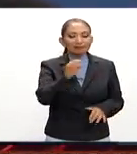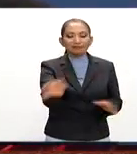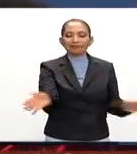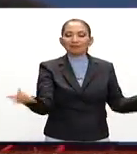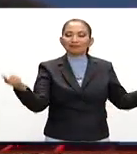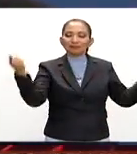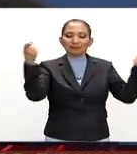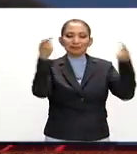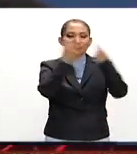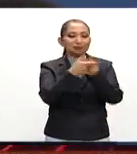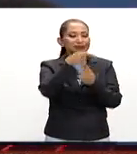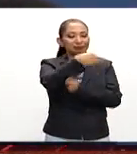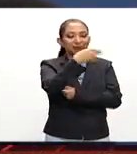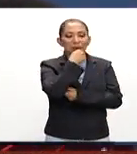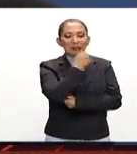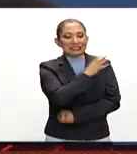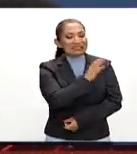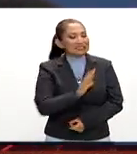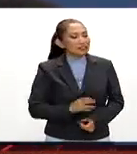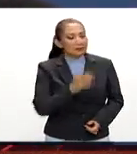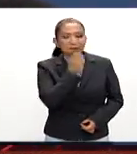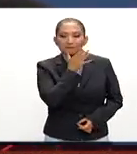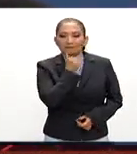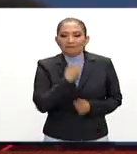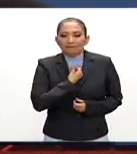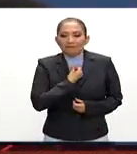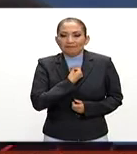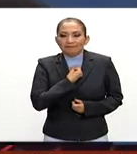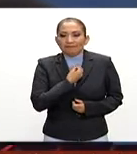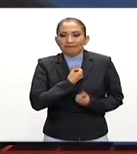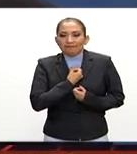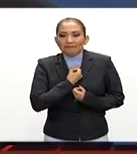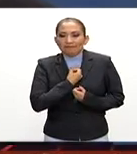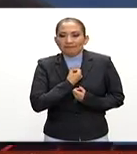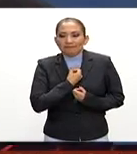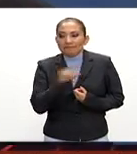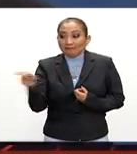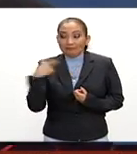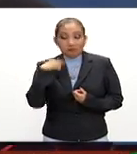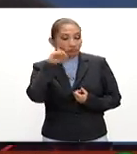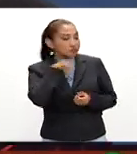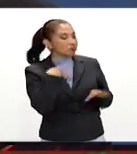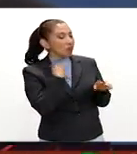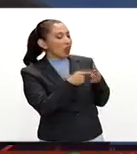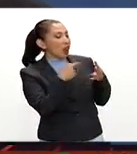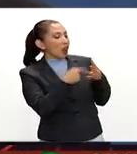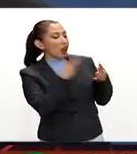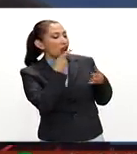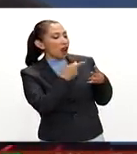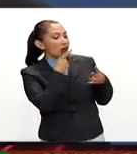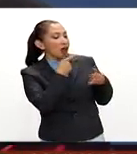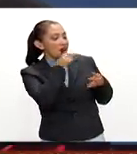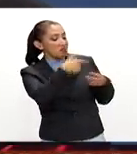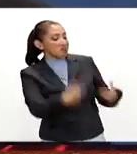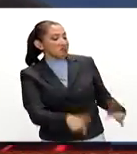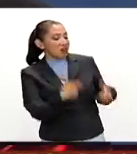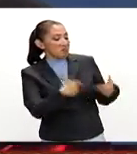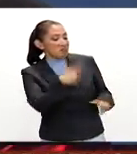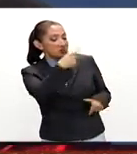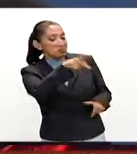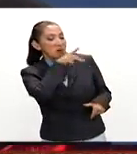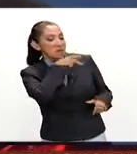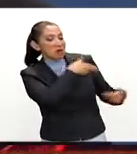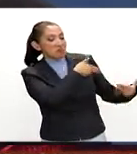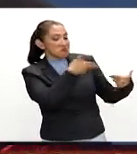candidato que no logró contenerse de los anzuelos que le puso Hillary Clinton cuando empezó a hablar de que era un millonario hecho por su